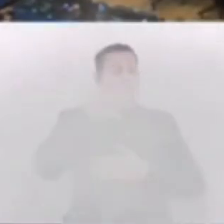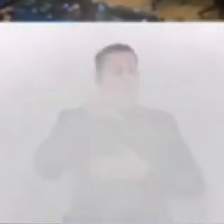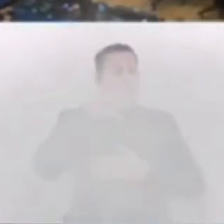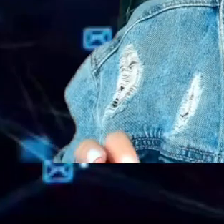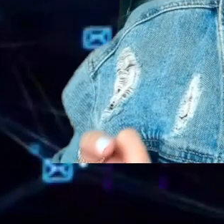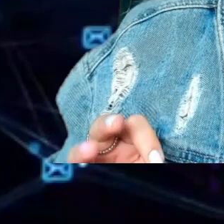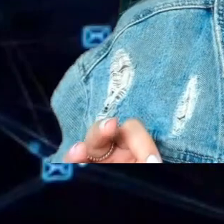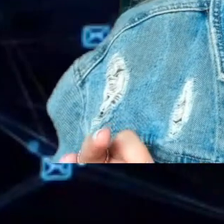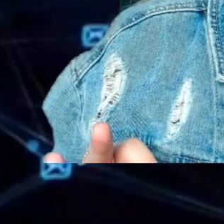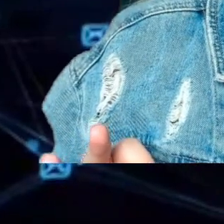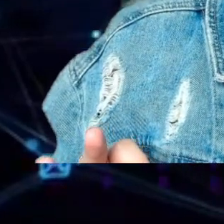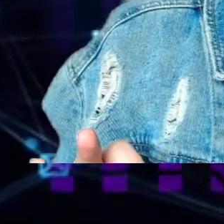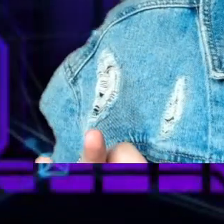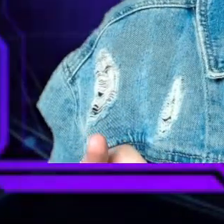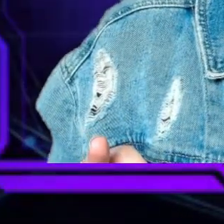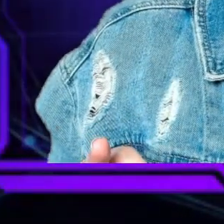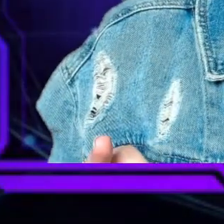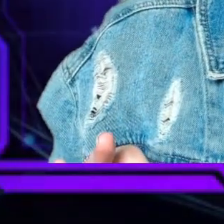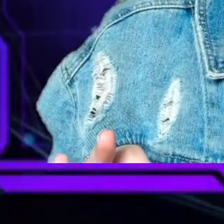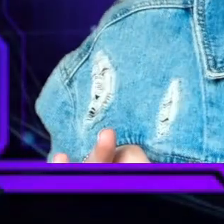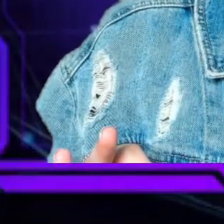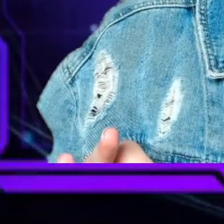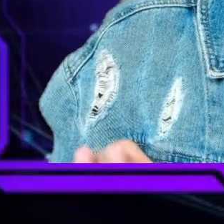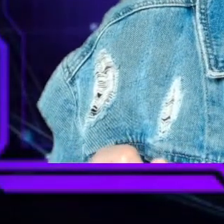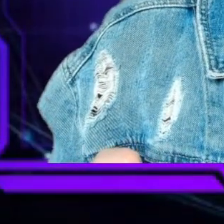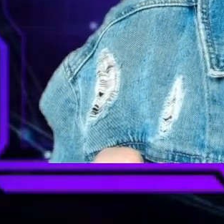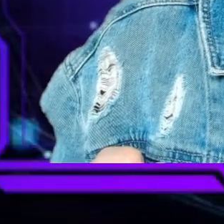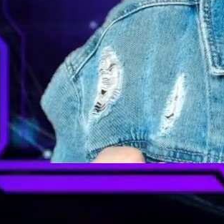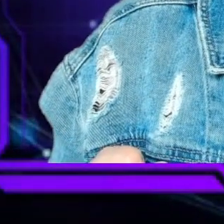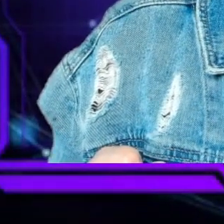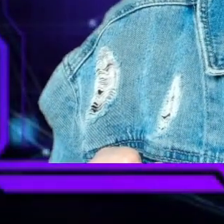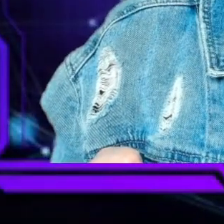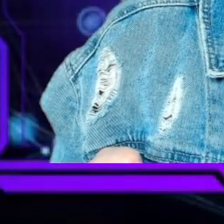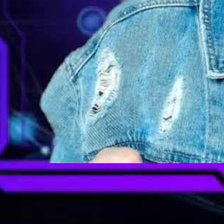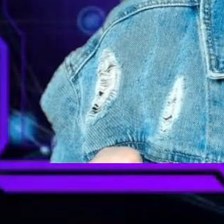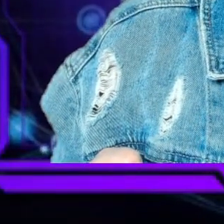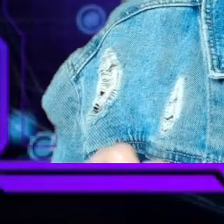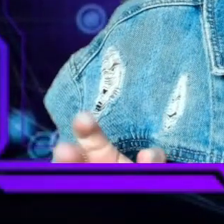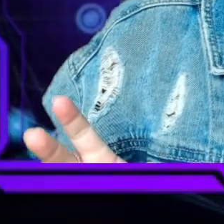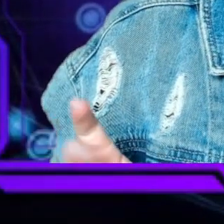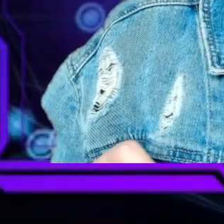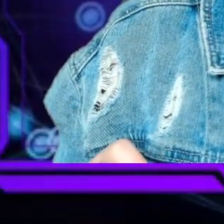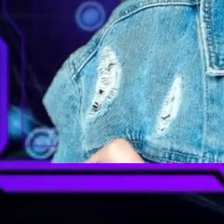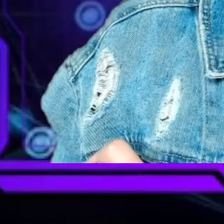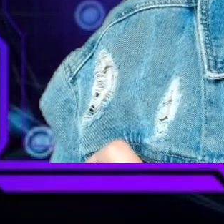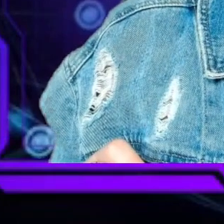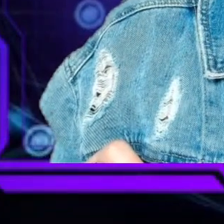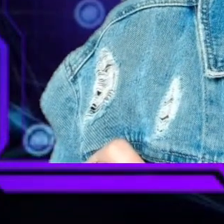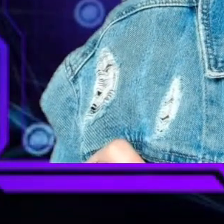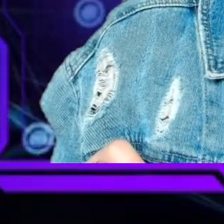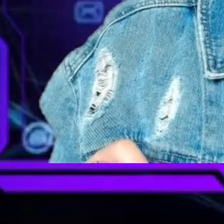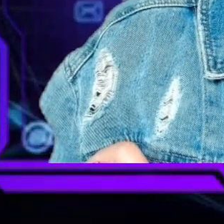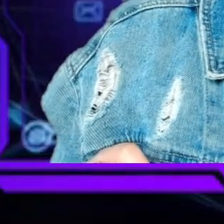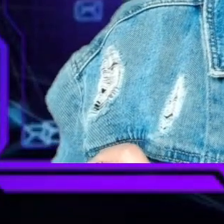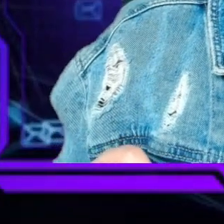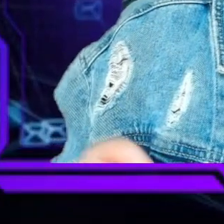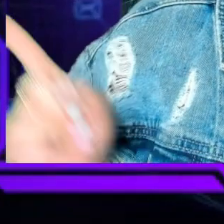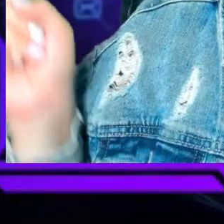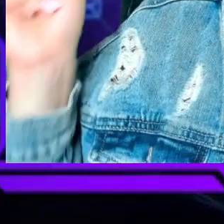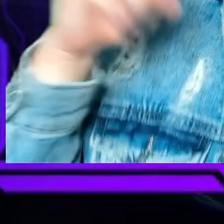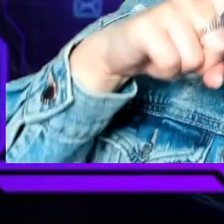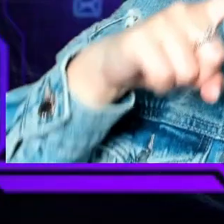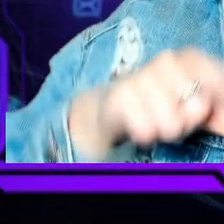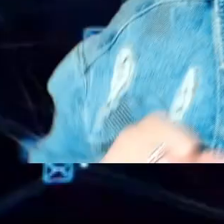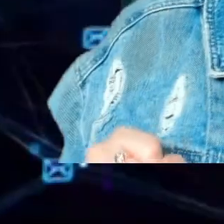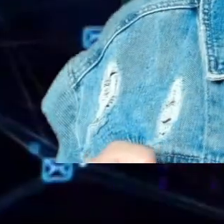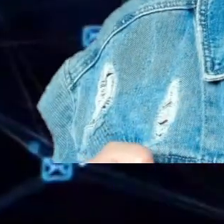pareció a usted esta tremenda remangada que la diputada Susi Calleja le pegó a Claudia Ortiz? Bueno, voy a leerlos en los comentarios y los